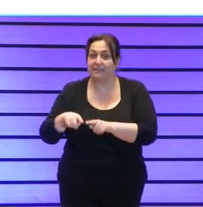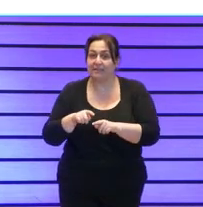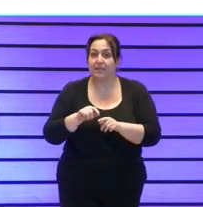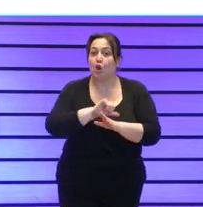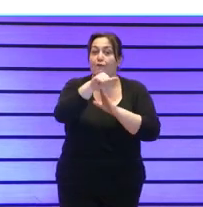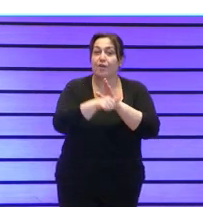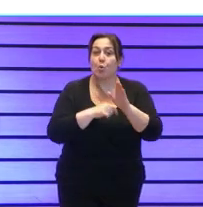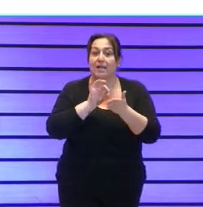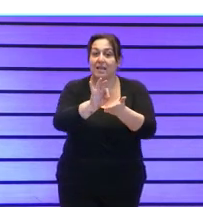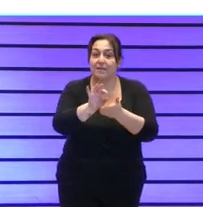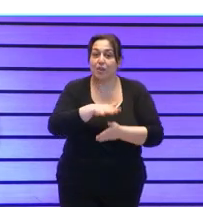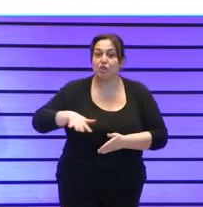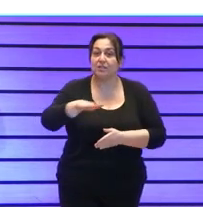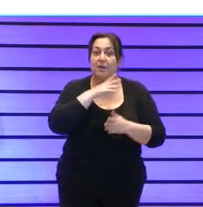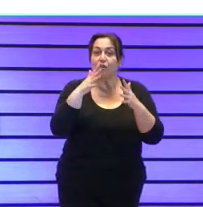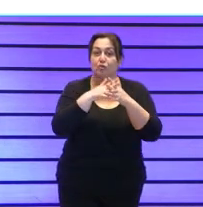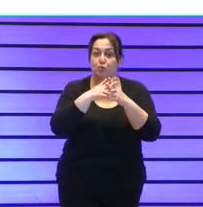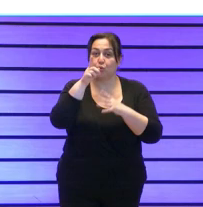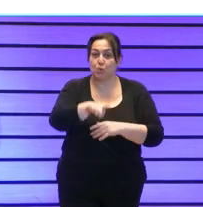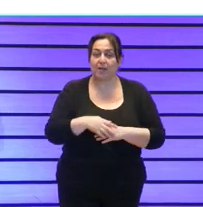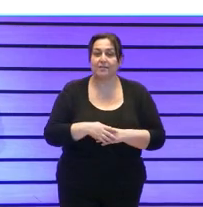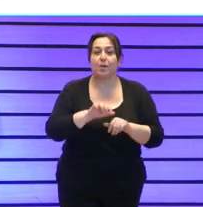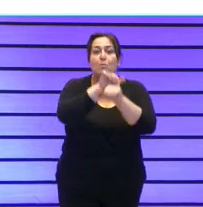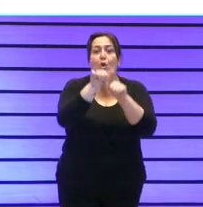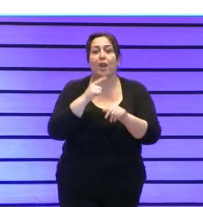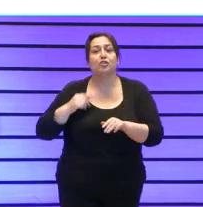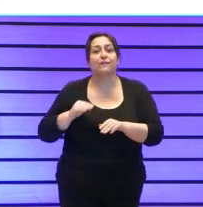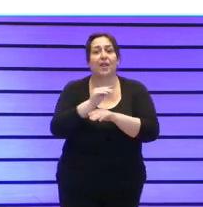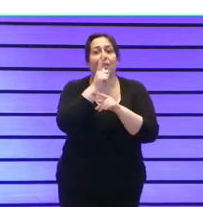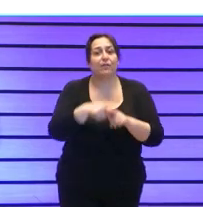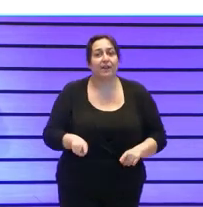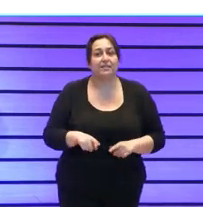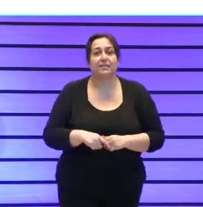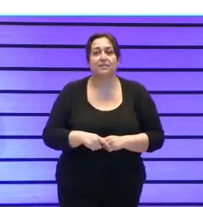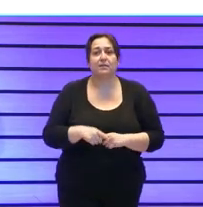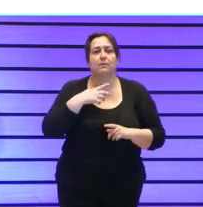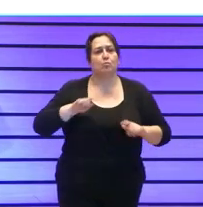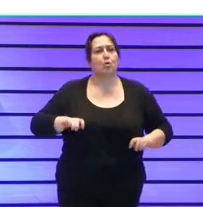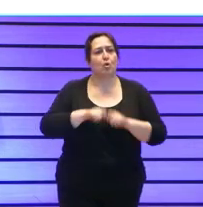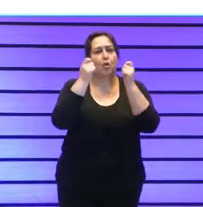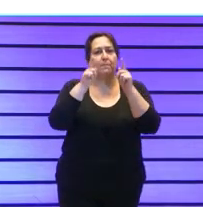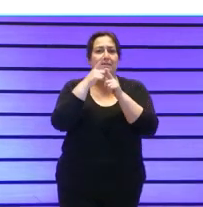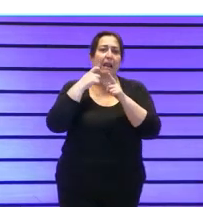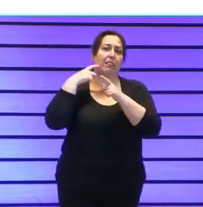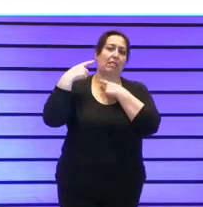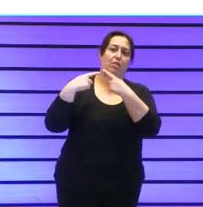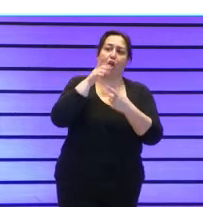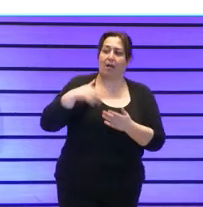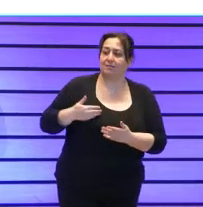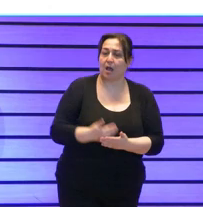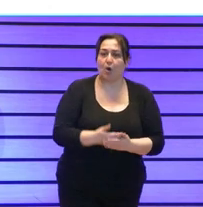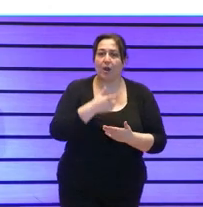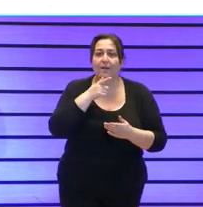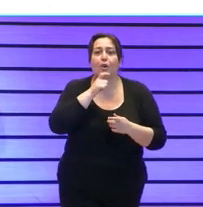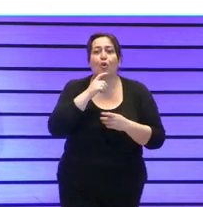servicios, espacios y estructuras, hacia modelos de financiación diferentes que rompen la tradición que teníamos hasta ahora